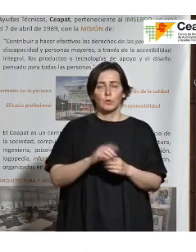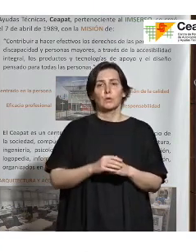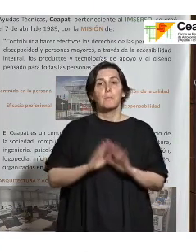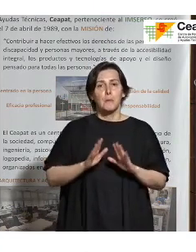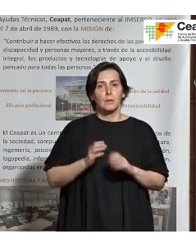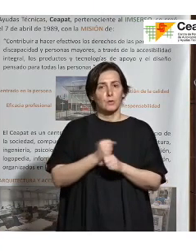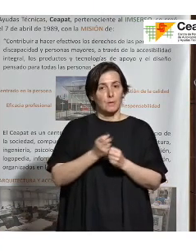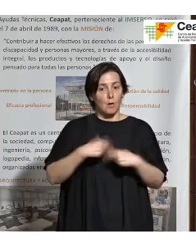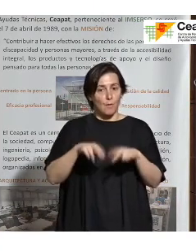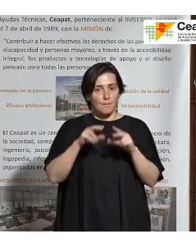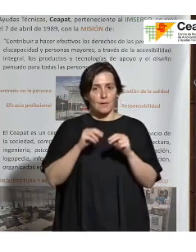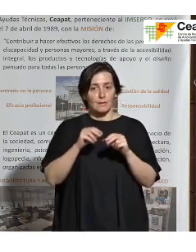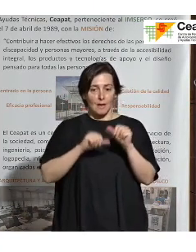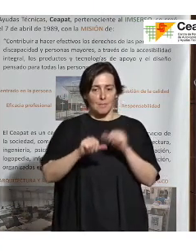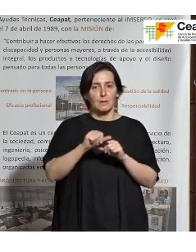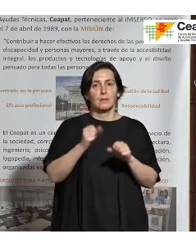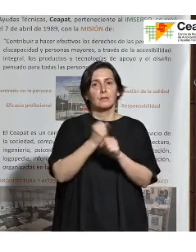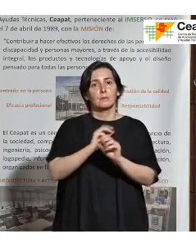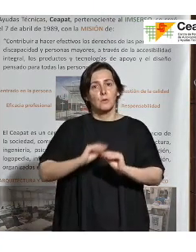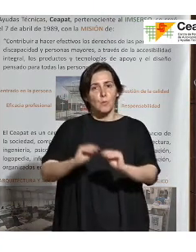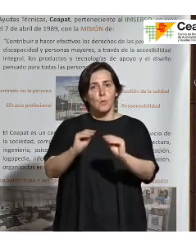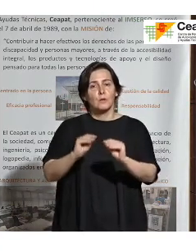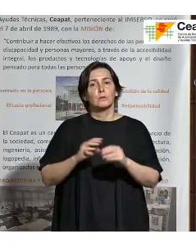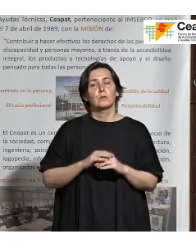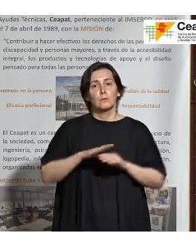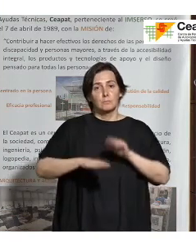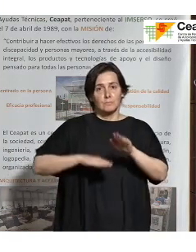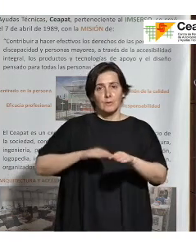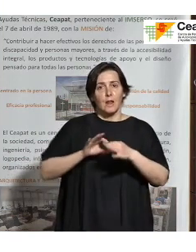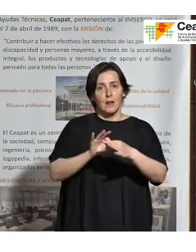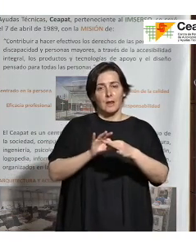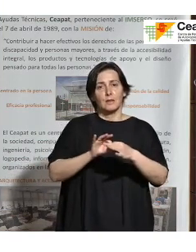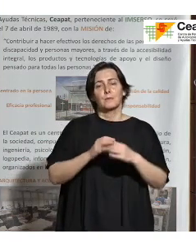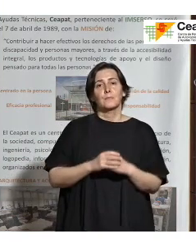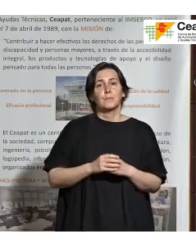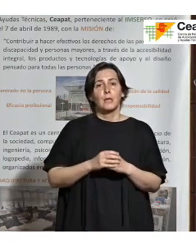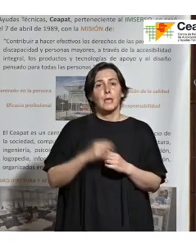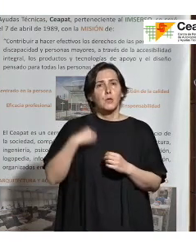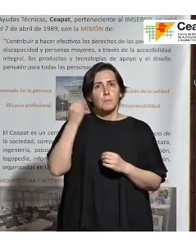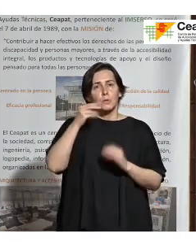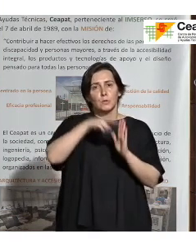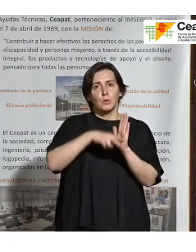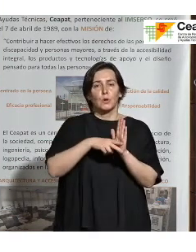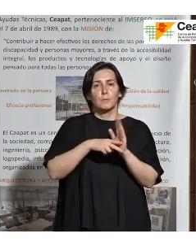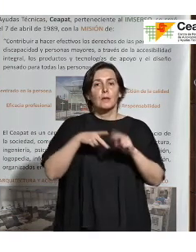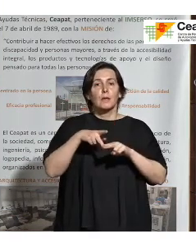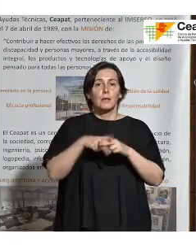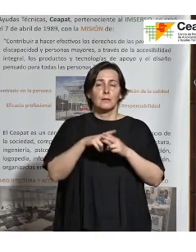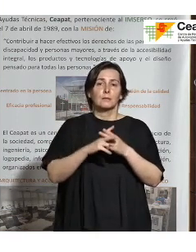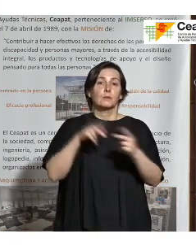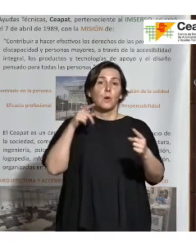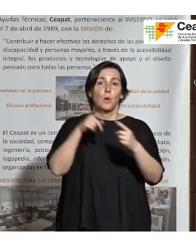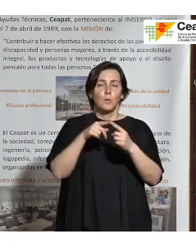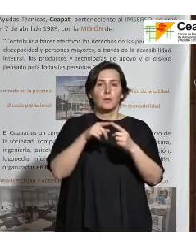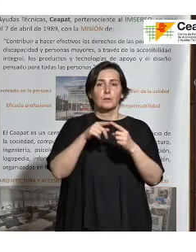trabajo y comience al vuestro ahí hay un gap muy muy muy importante y yo creo que la norma es una herramienta para que permita